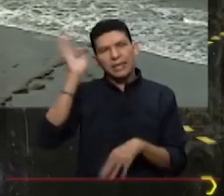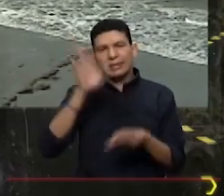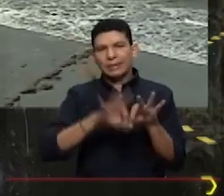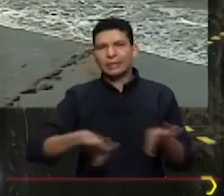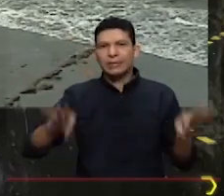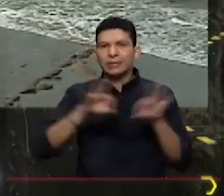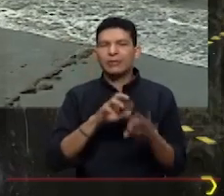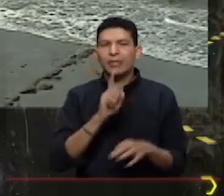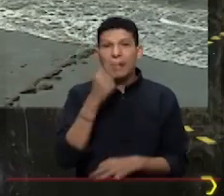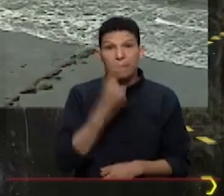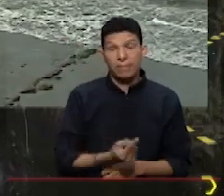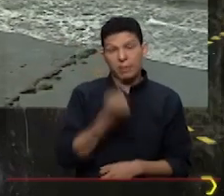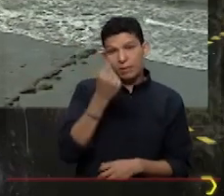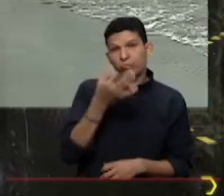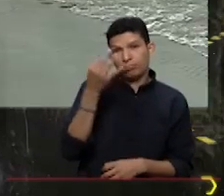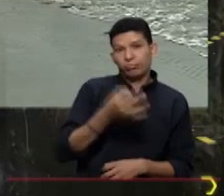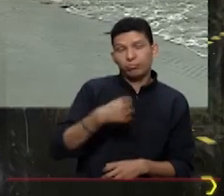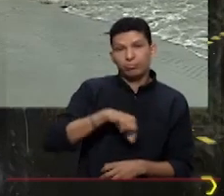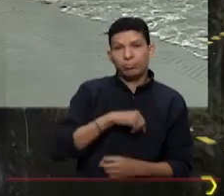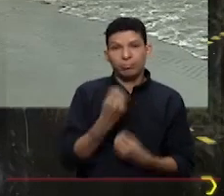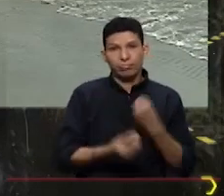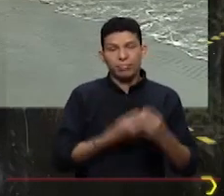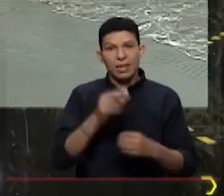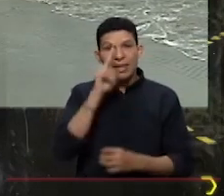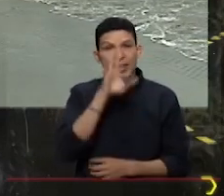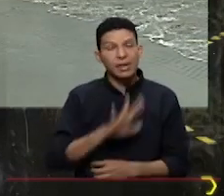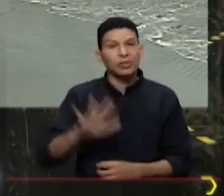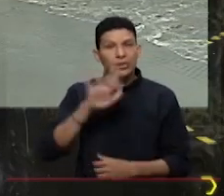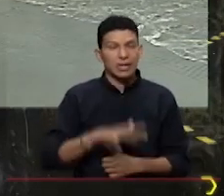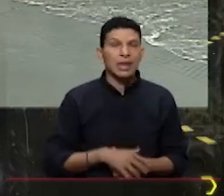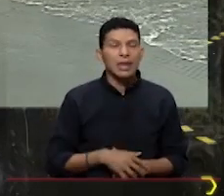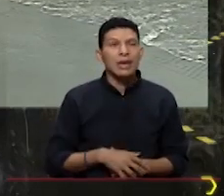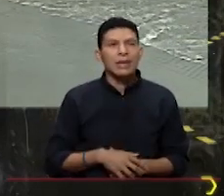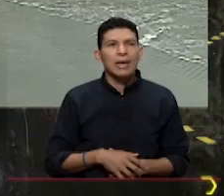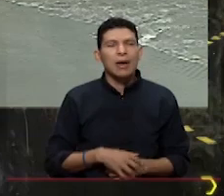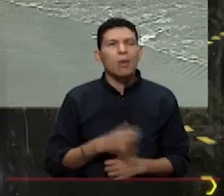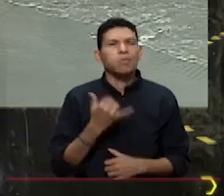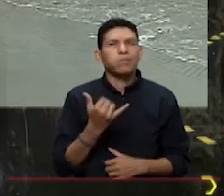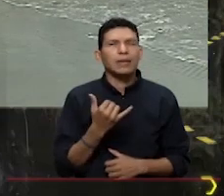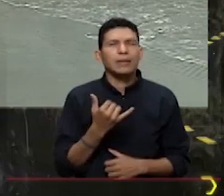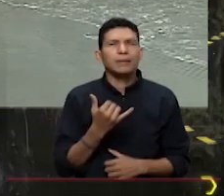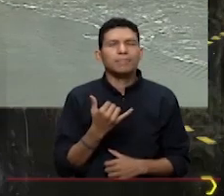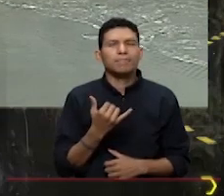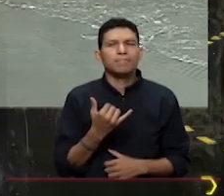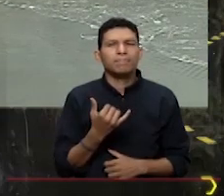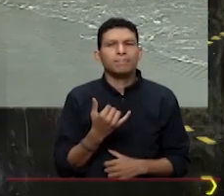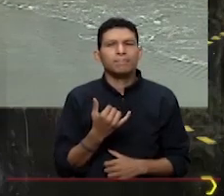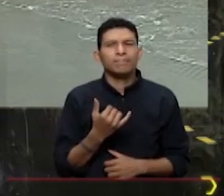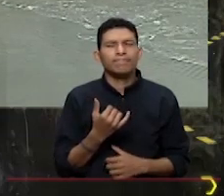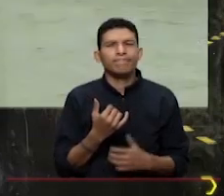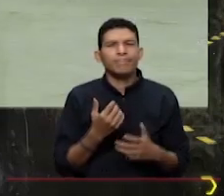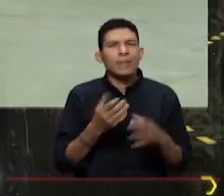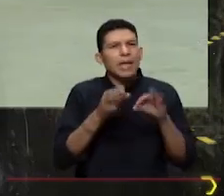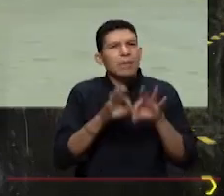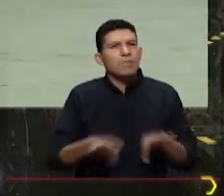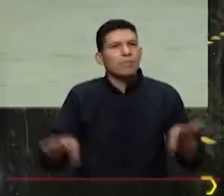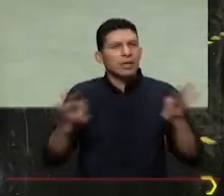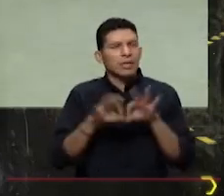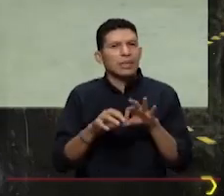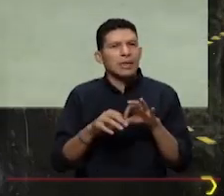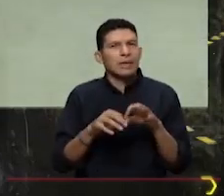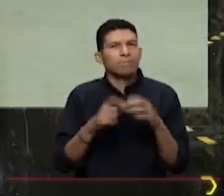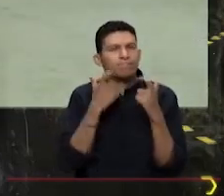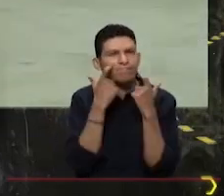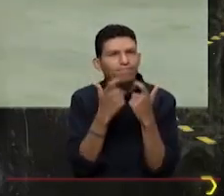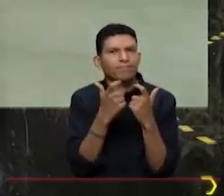importancia que este es el primero que se hace a nivel nacional, hay una, digamos, una importancia, una